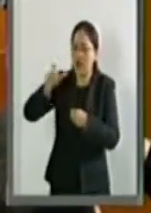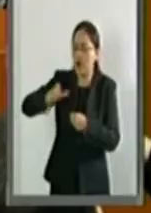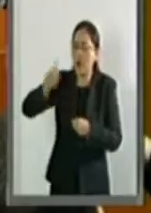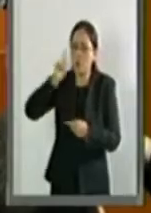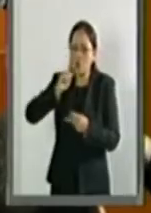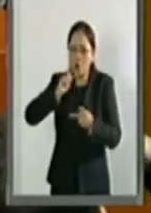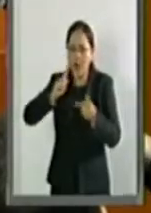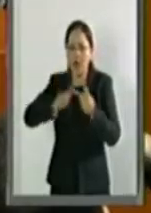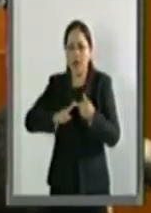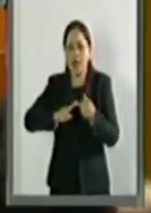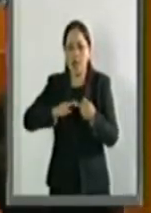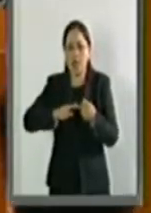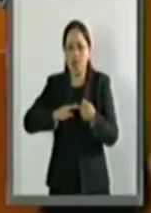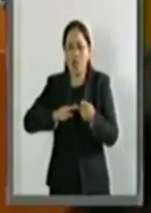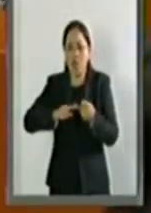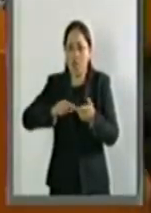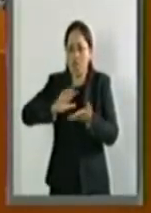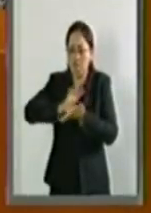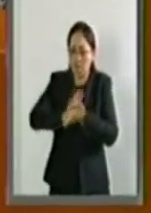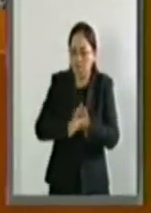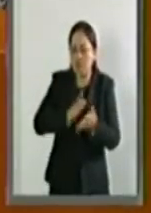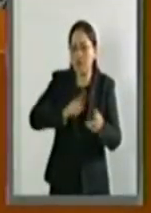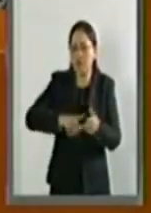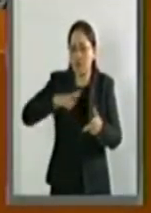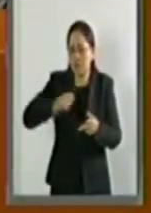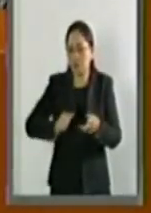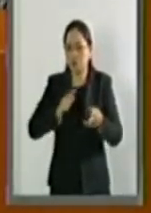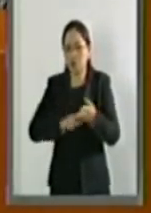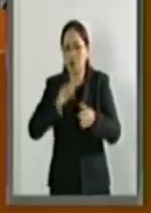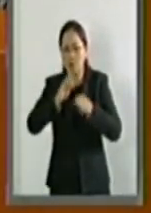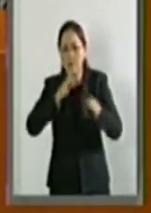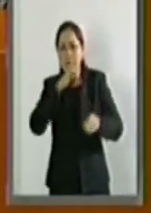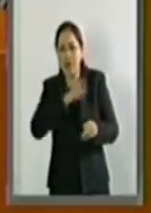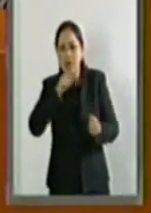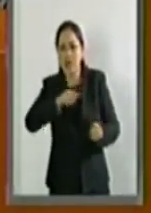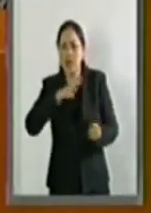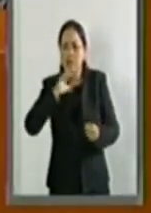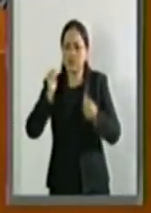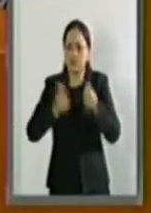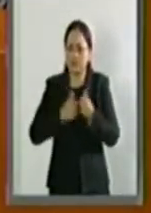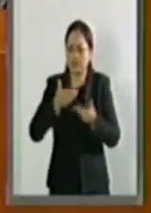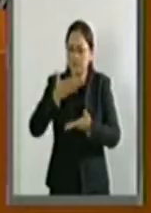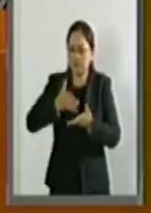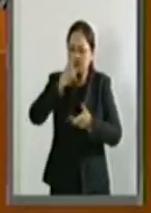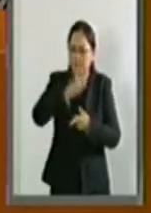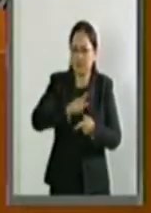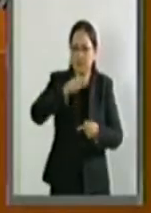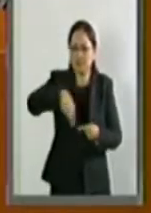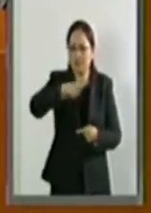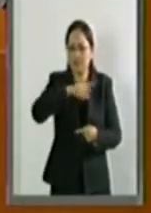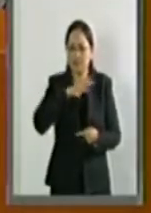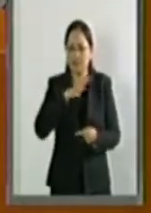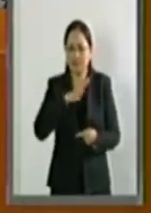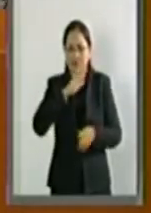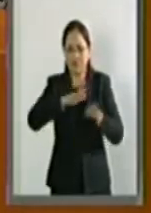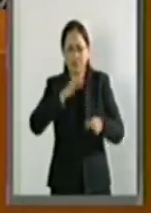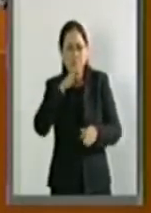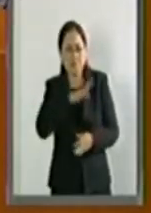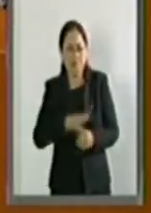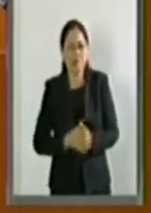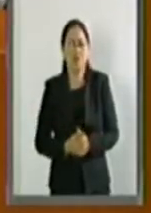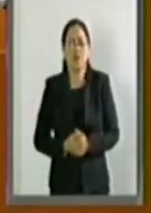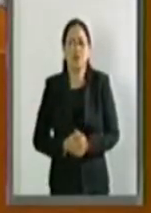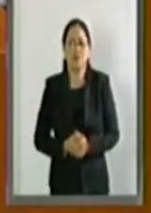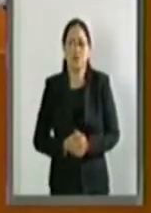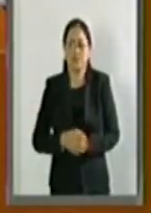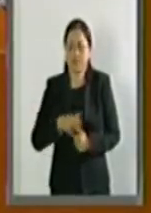abusos, abandonos, malos tratos, hacinamiento, explotación, lesiones, marginación y trato negligente. Yo